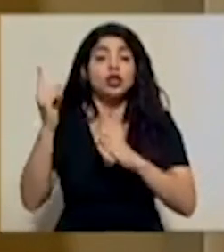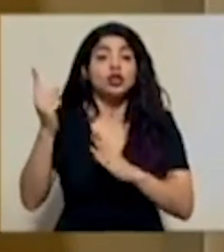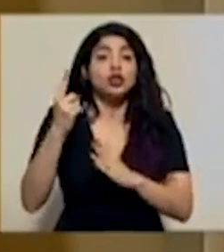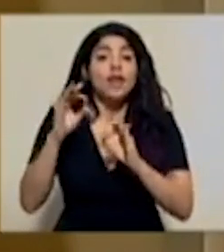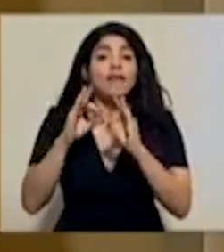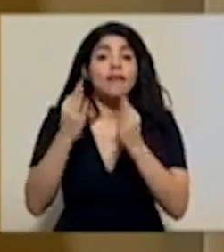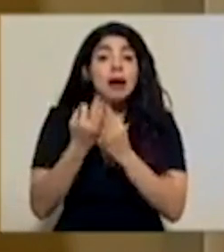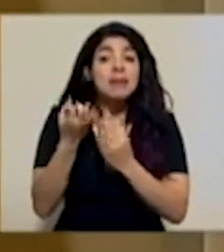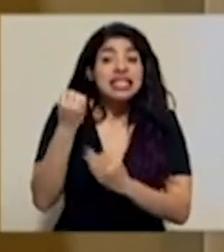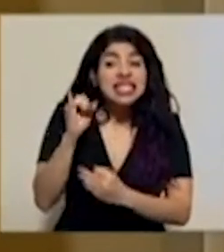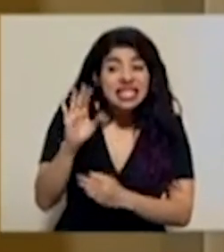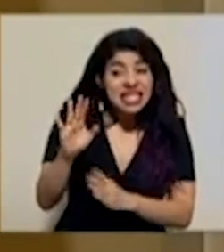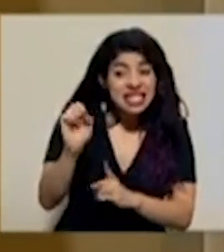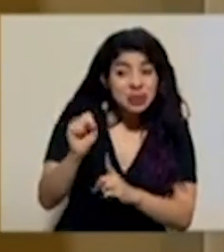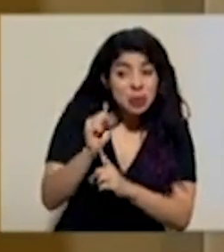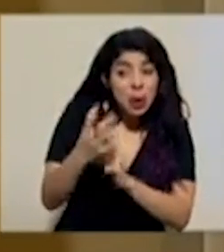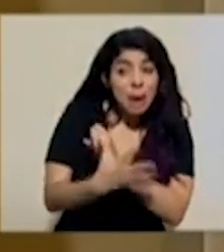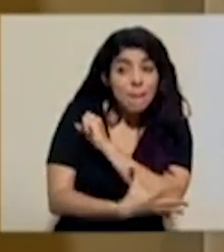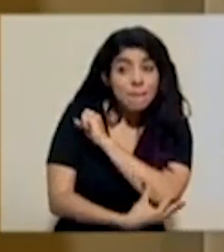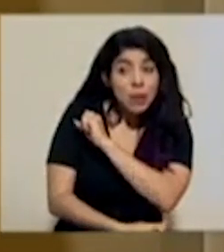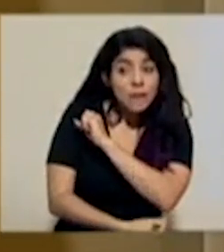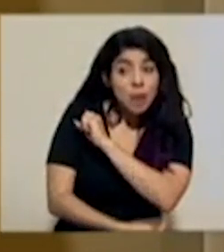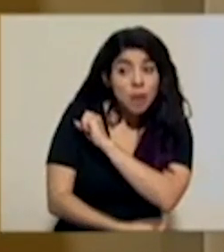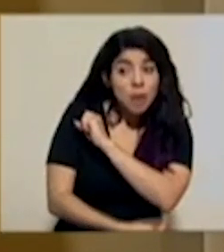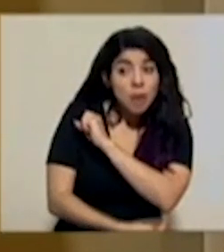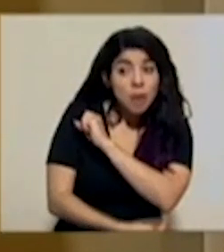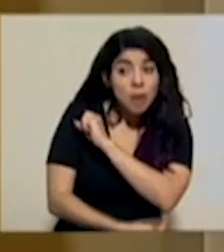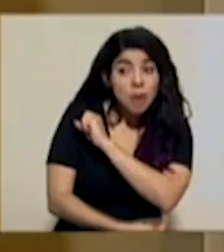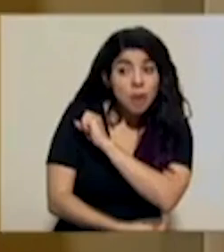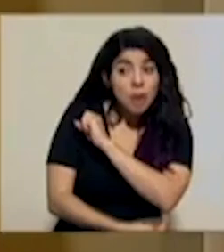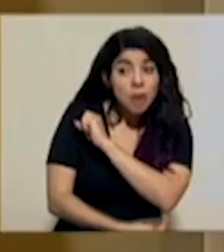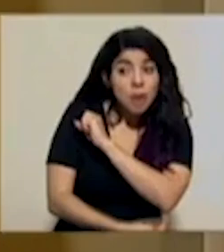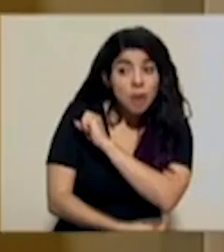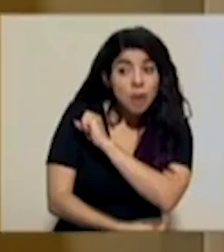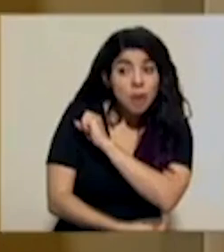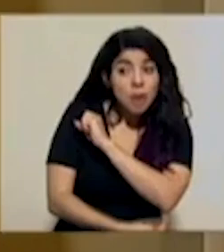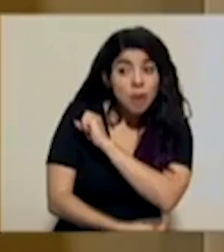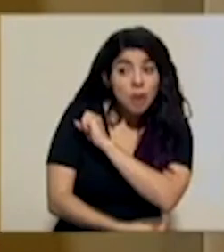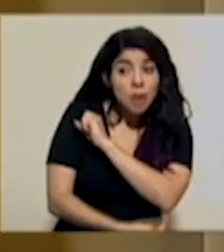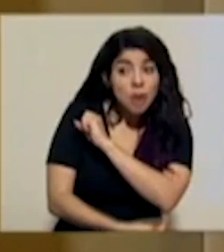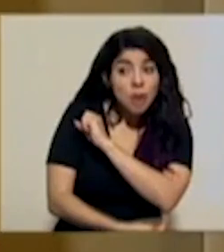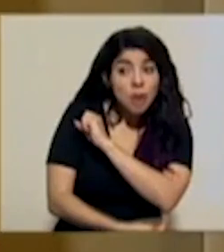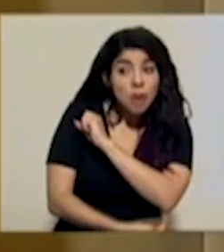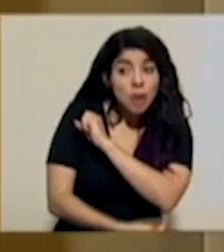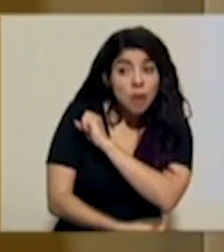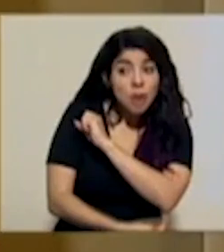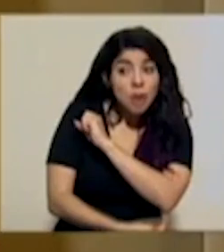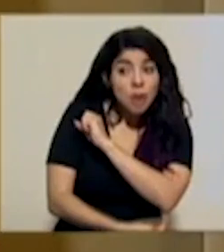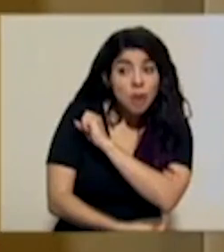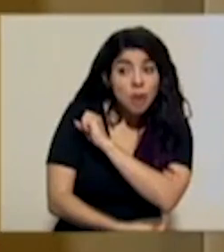pobreza que pasan por una valoración y el criterio técnico de la seguridad